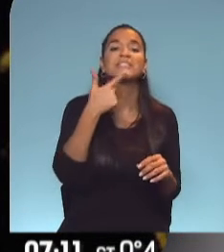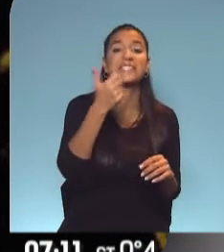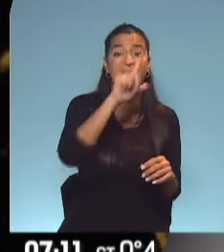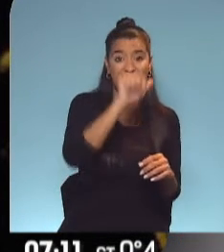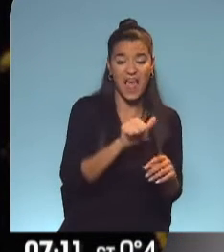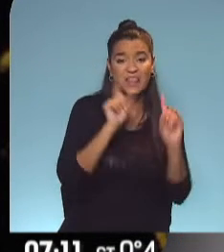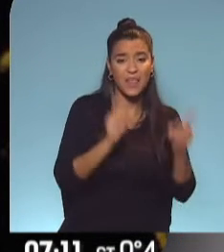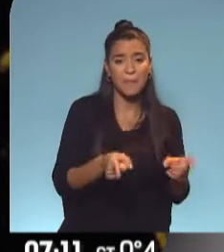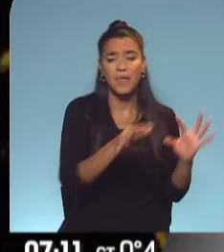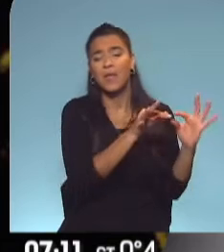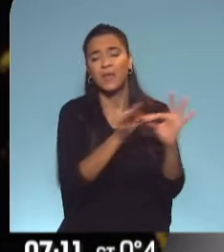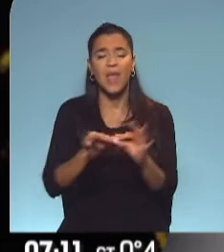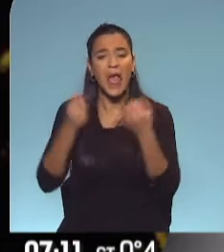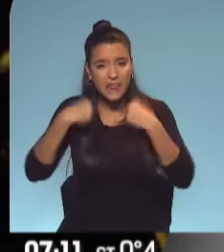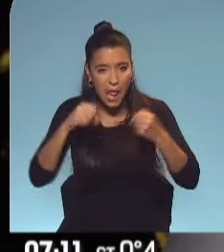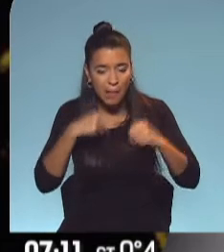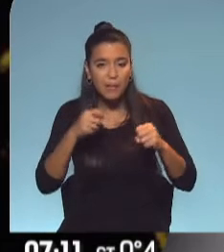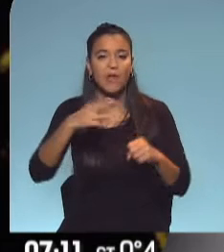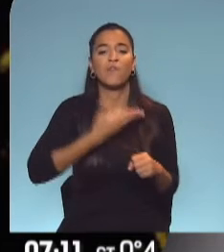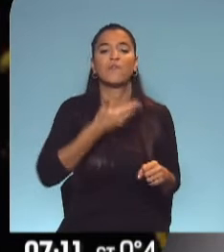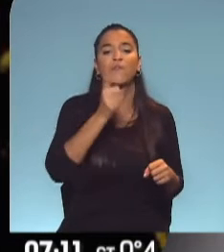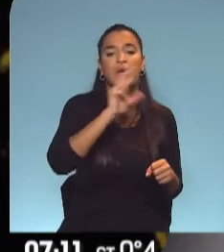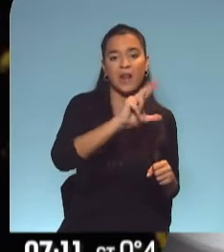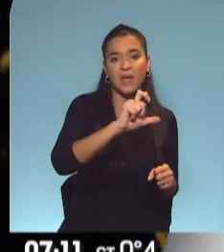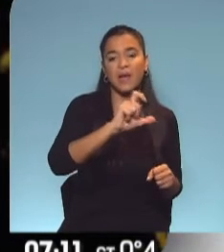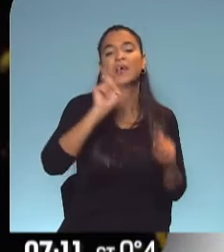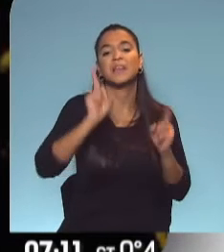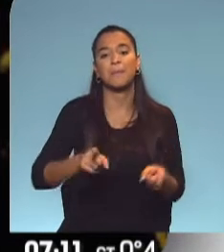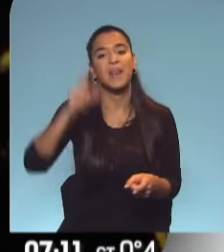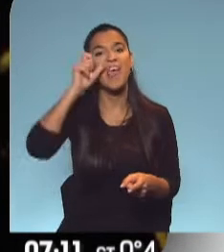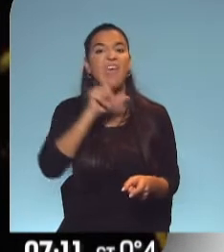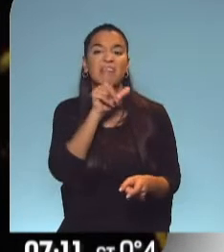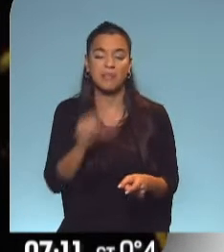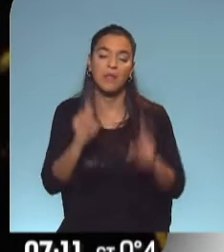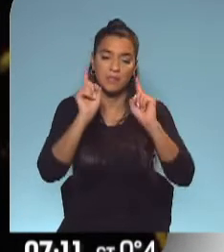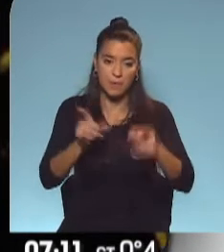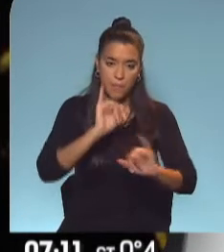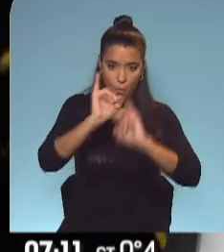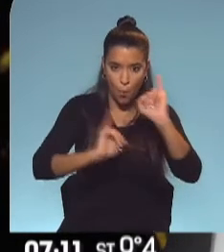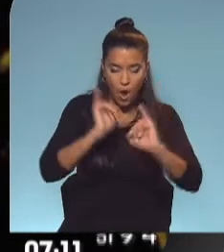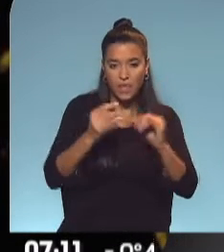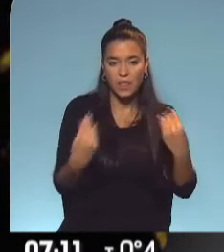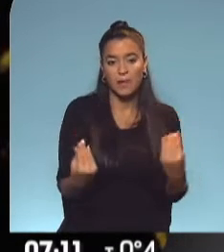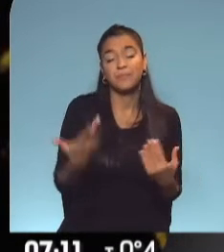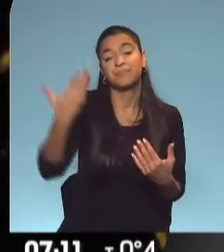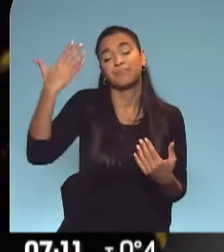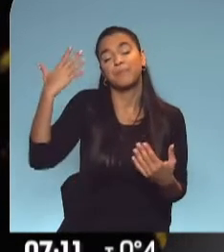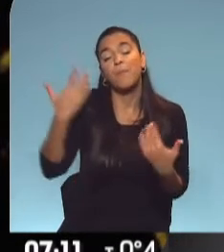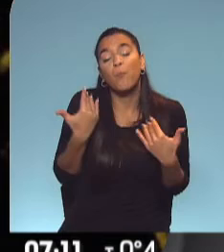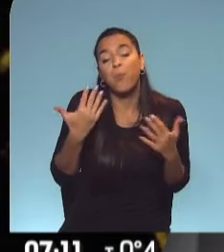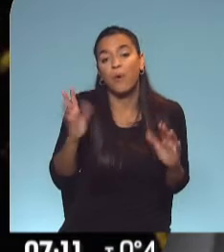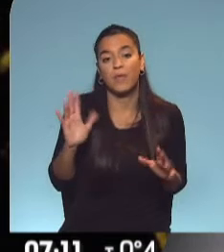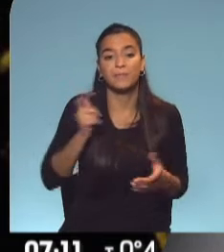y dice que recibió el entrenamiento de la FARC y de la ETA. Además cuenta que recibió, que habría recibido,